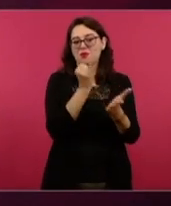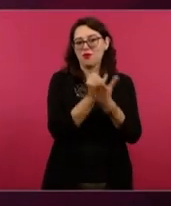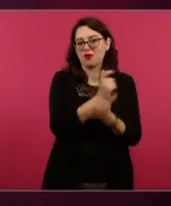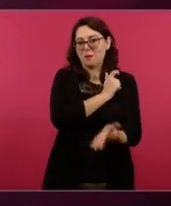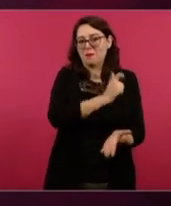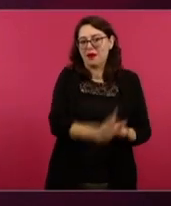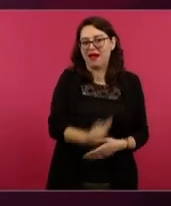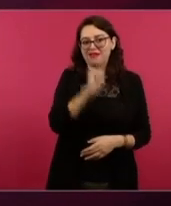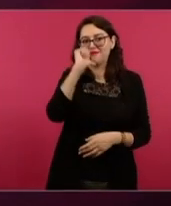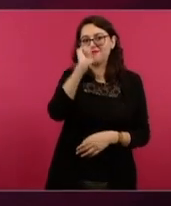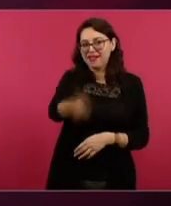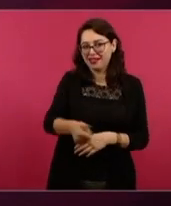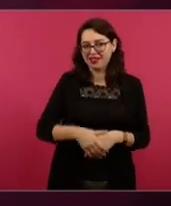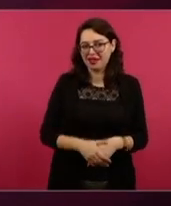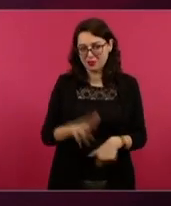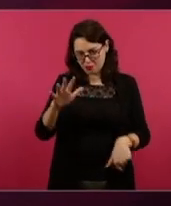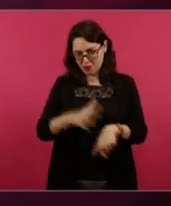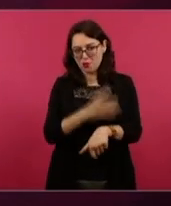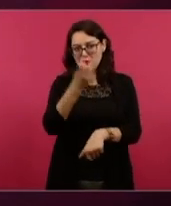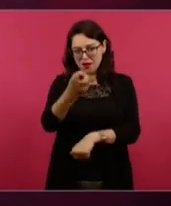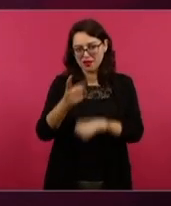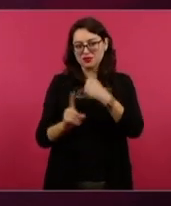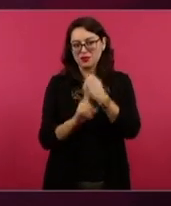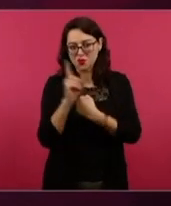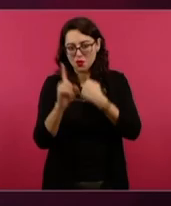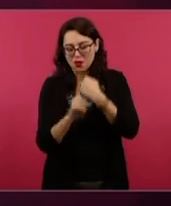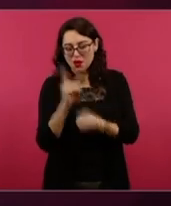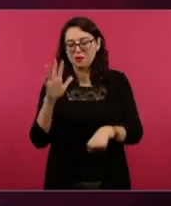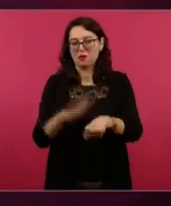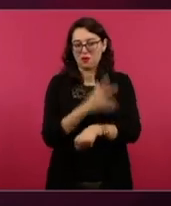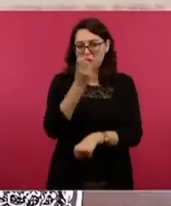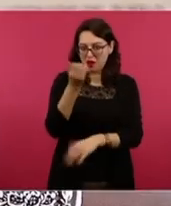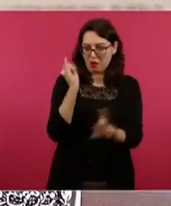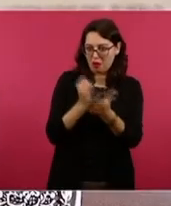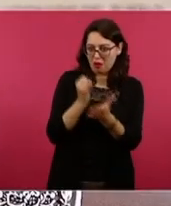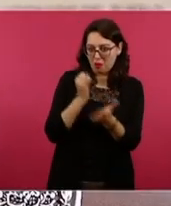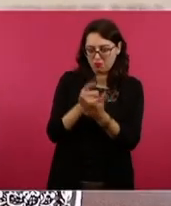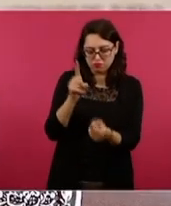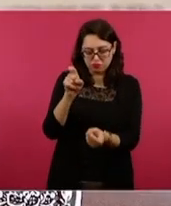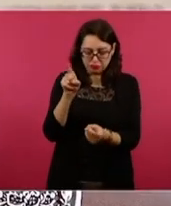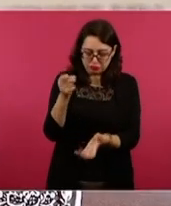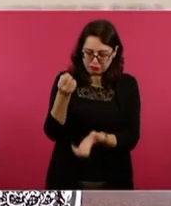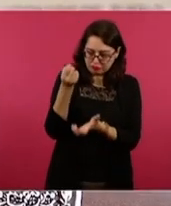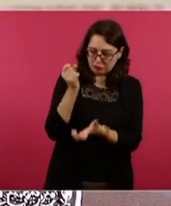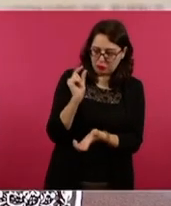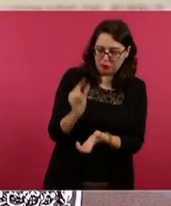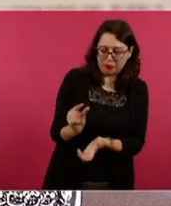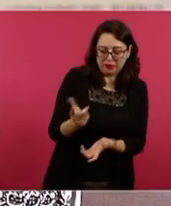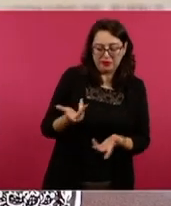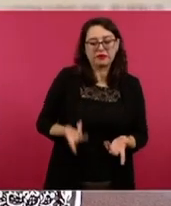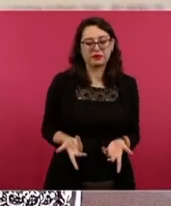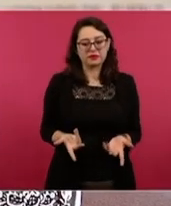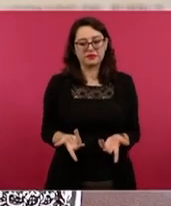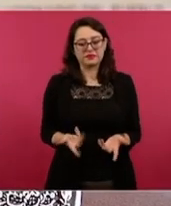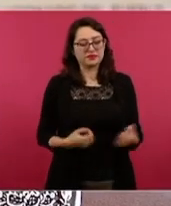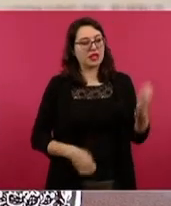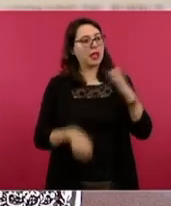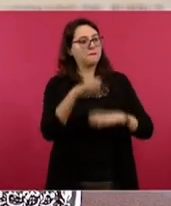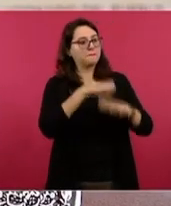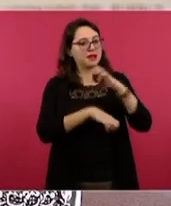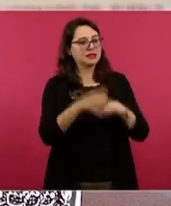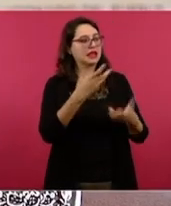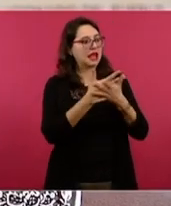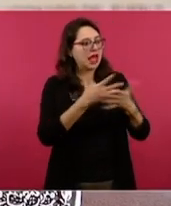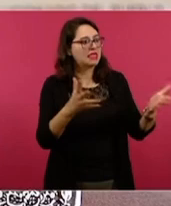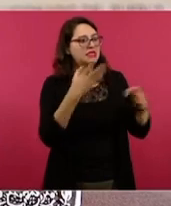las grandes corporaciones, las grandes empresas, los bancos más importantes